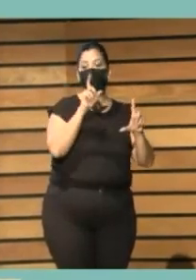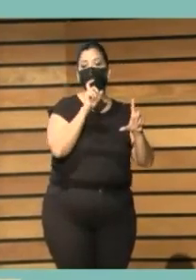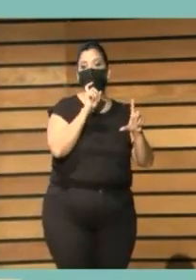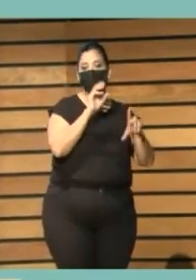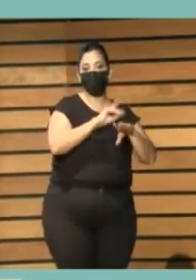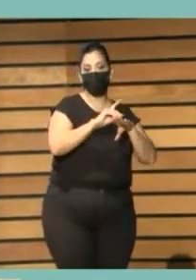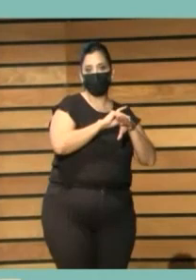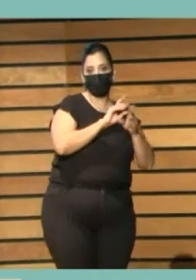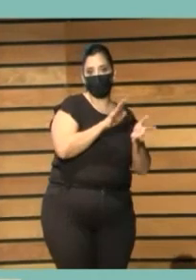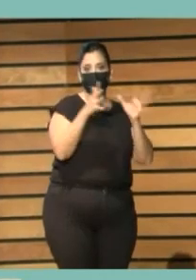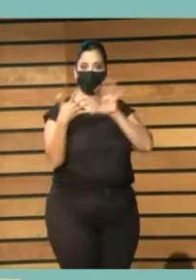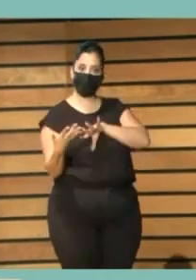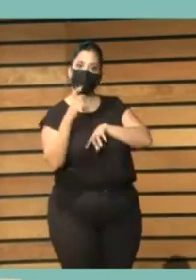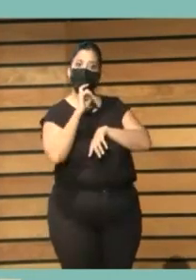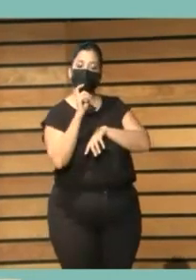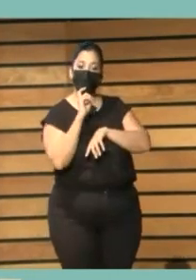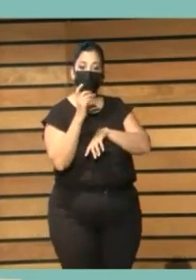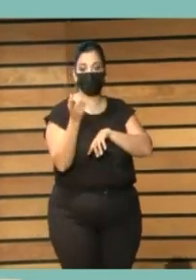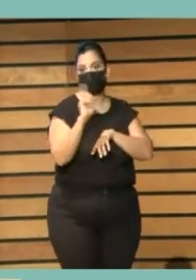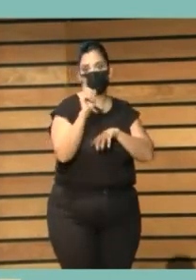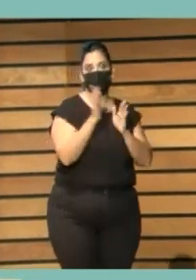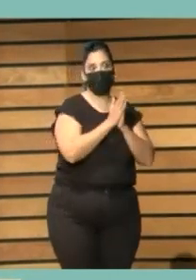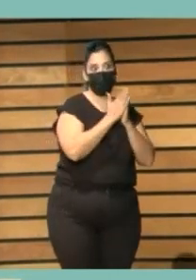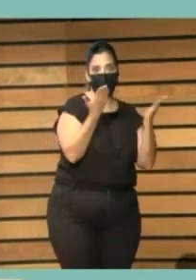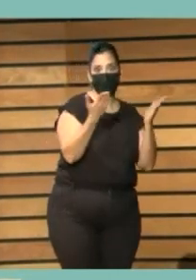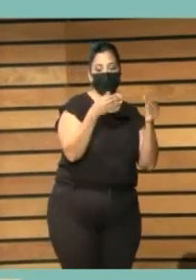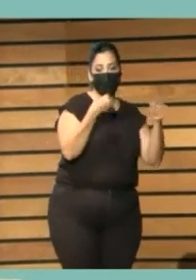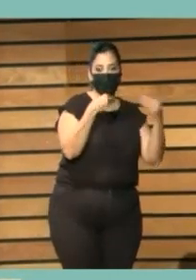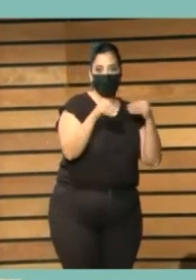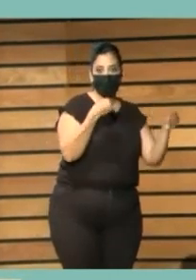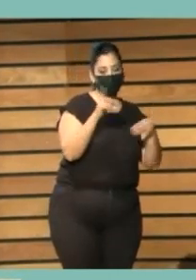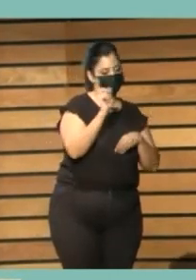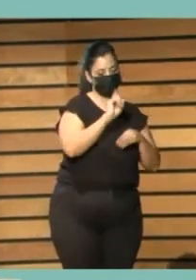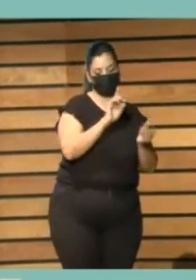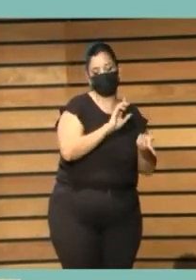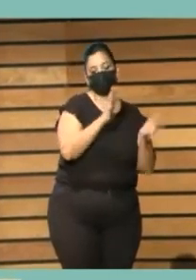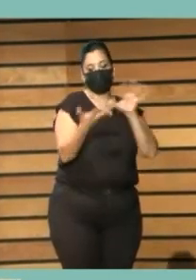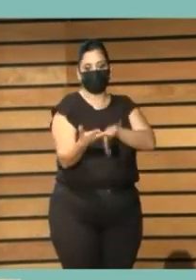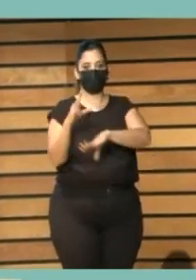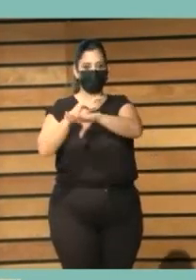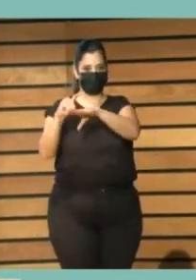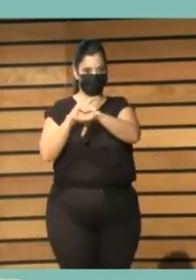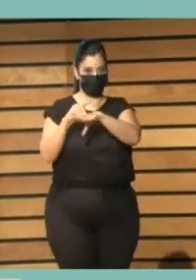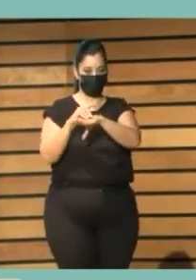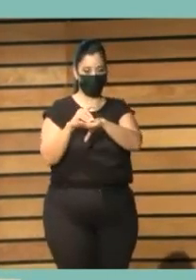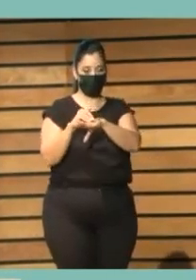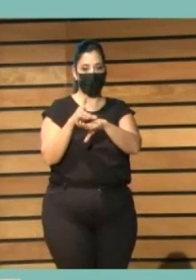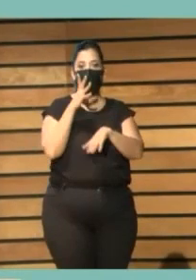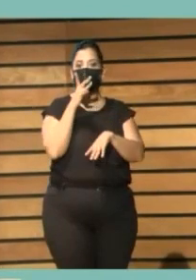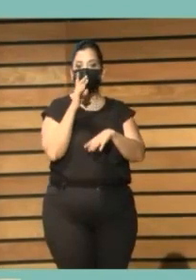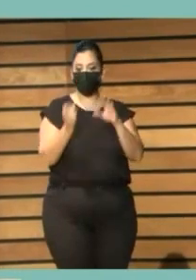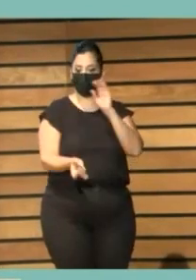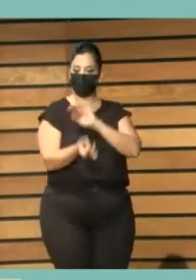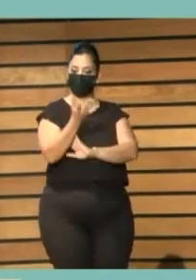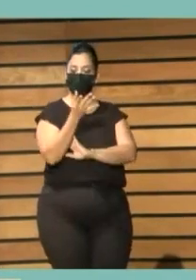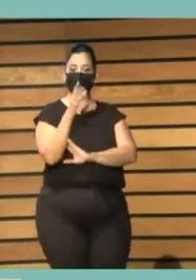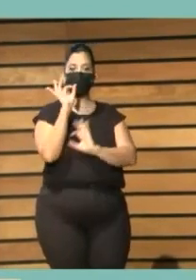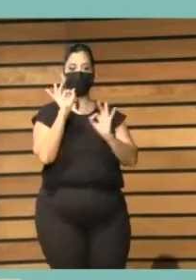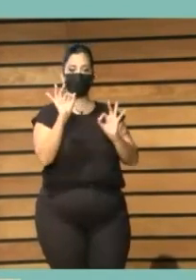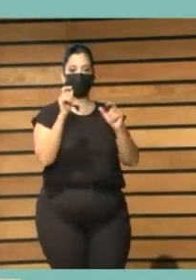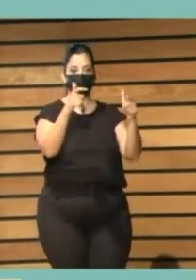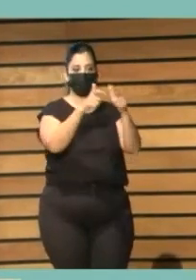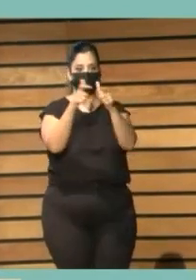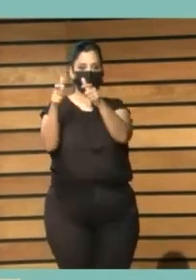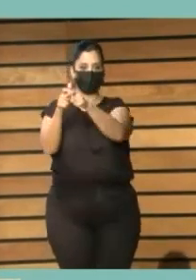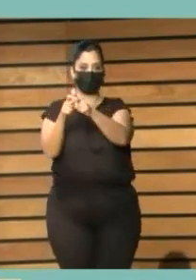en sitios no analógicos, etcétera. Hemos elegido un estudio de caso, los clubs de